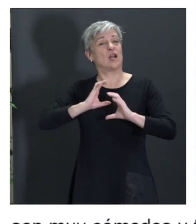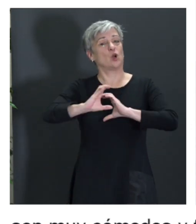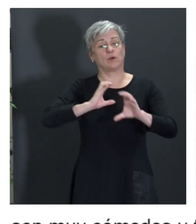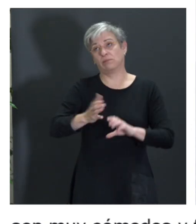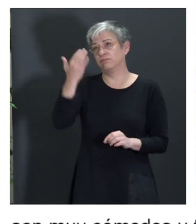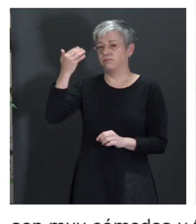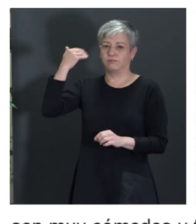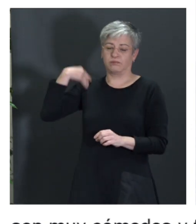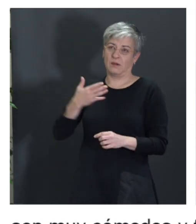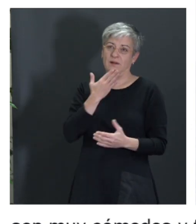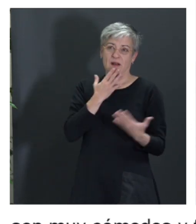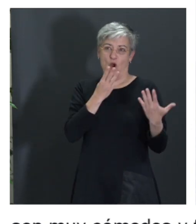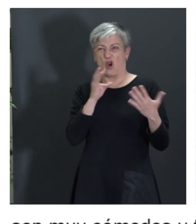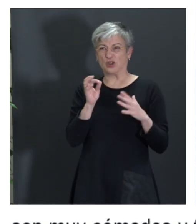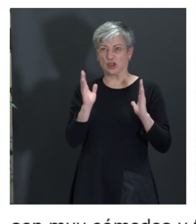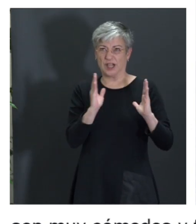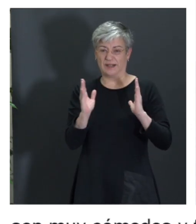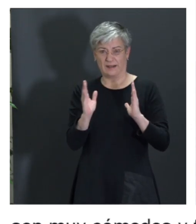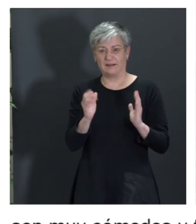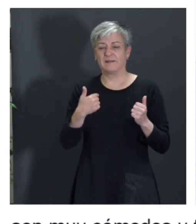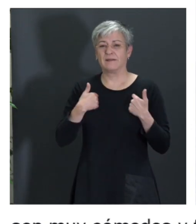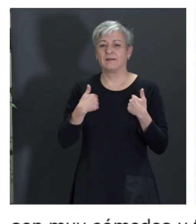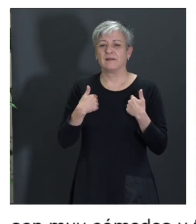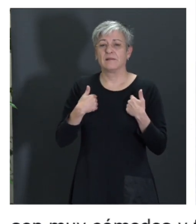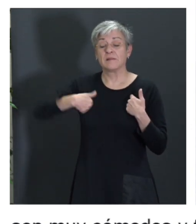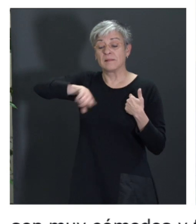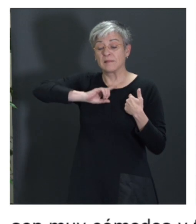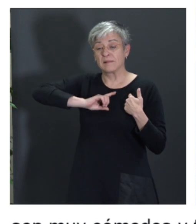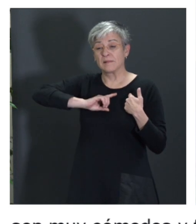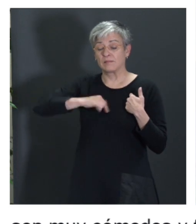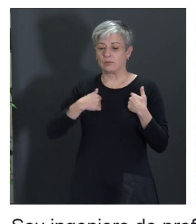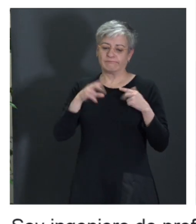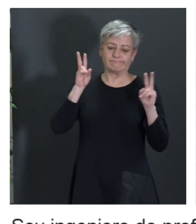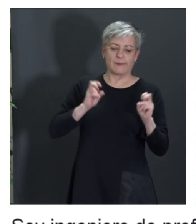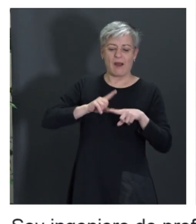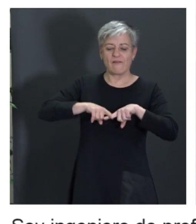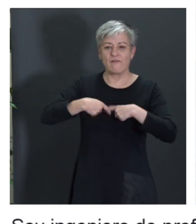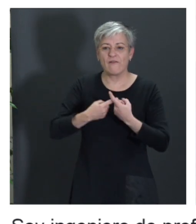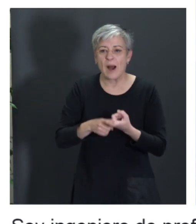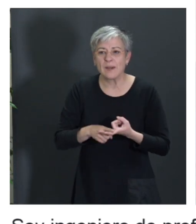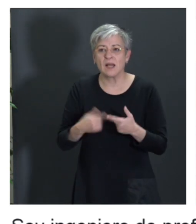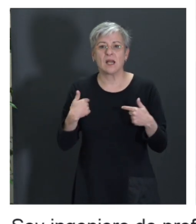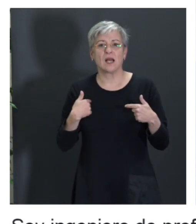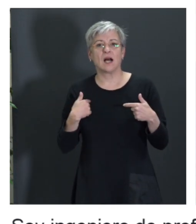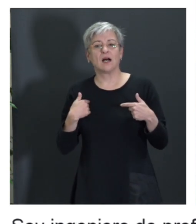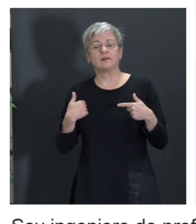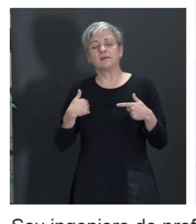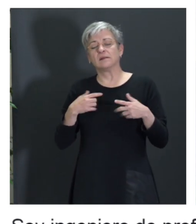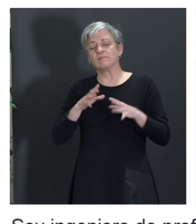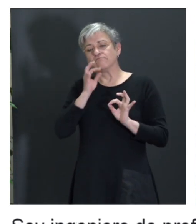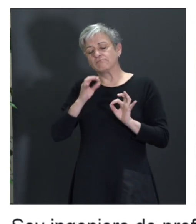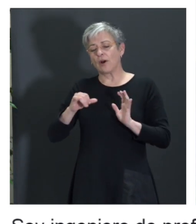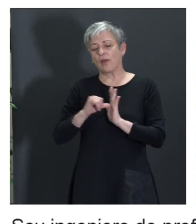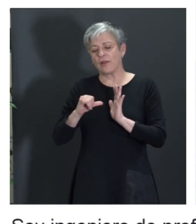muchísimos años, en los años 80. Y, bueno, por cuestiones personales y familiares, pues tengo cercanía con la discapacidad